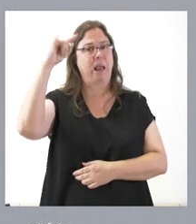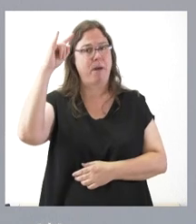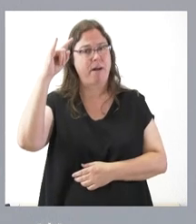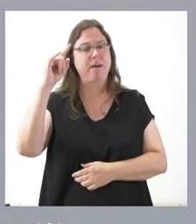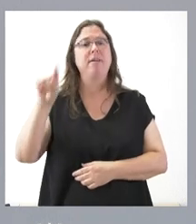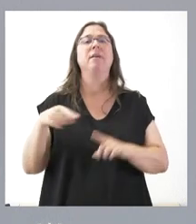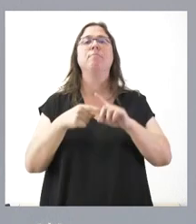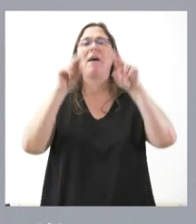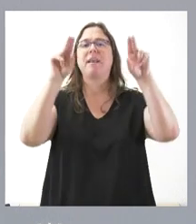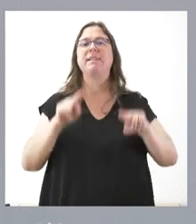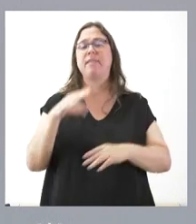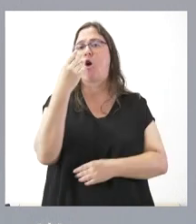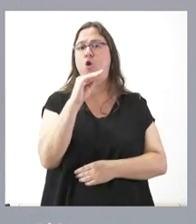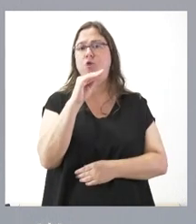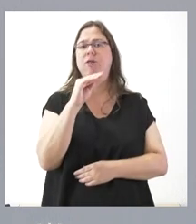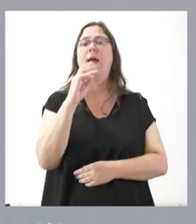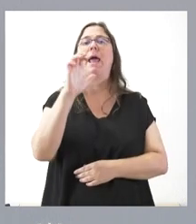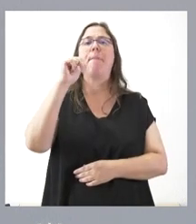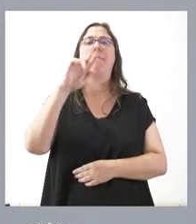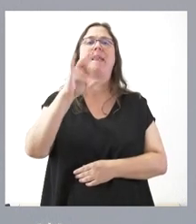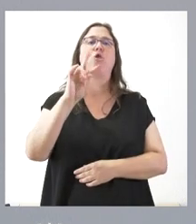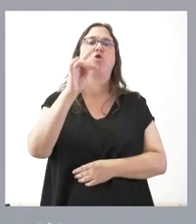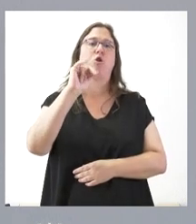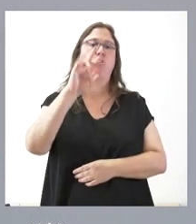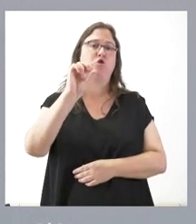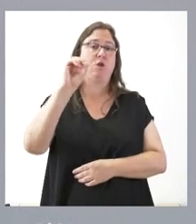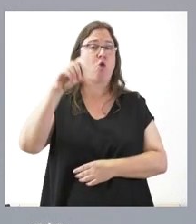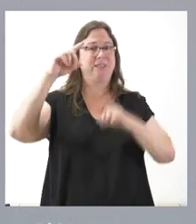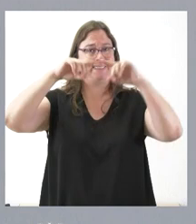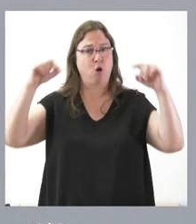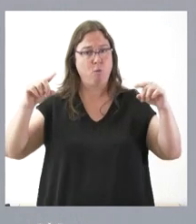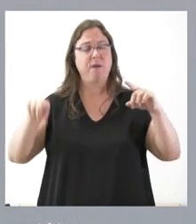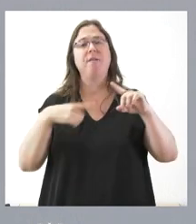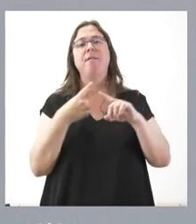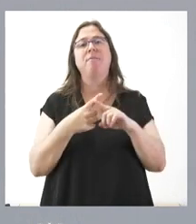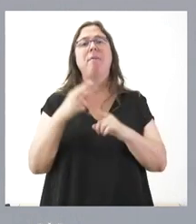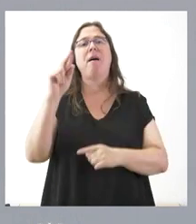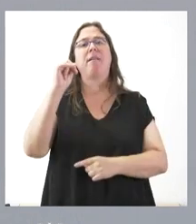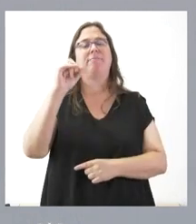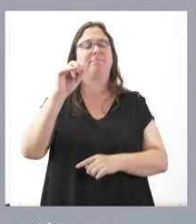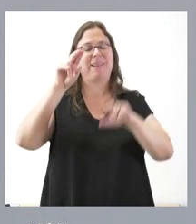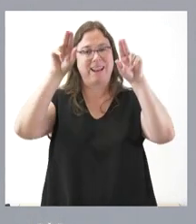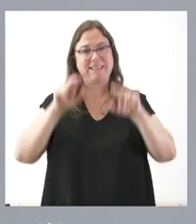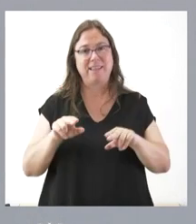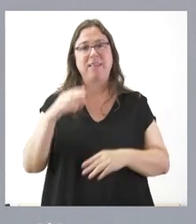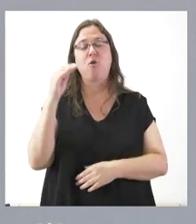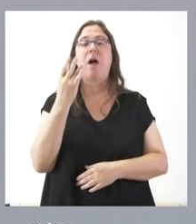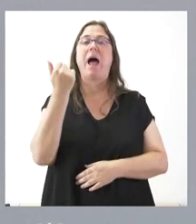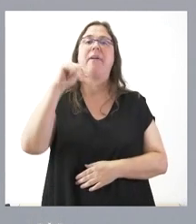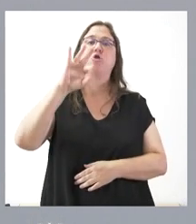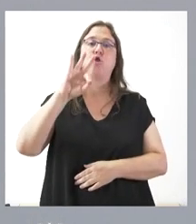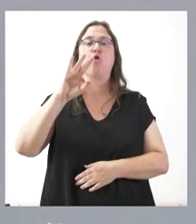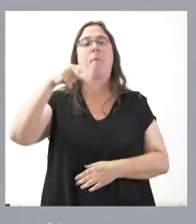la residencia juvenil Emperador Teodosio de Segovia y las residencias juveniles Antonio